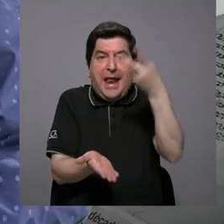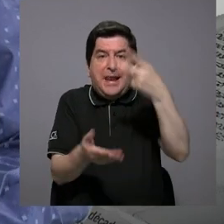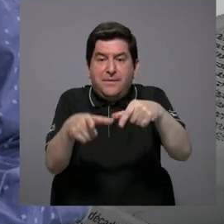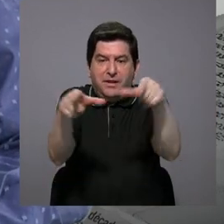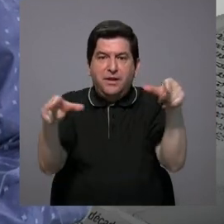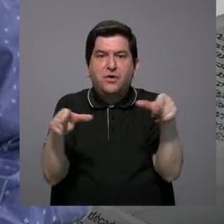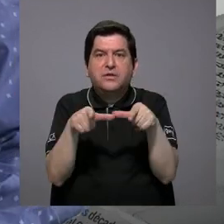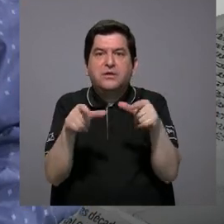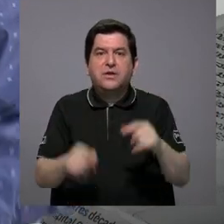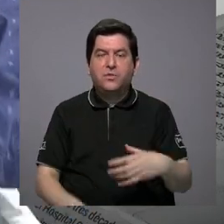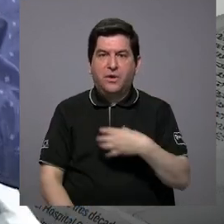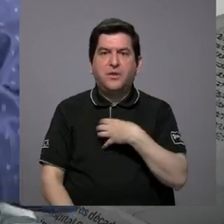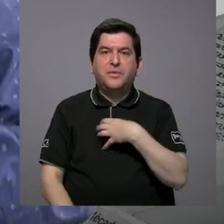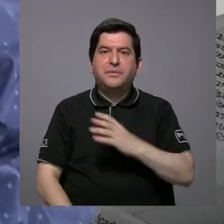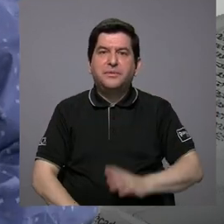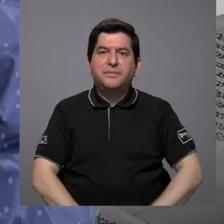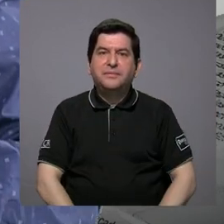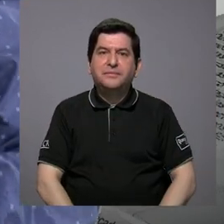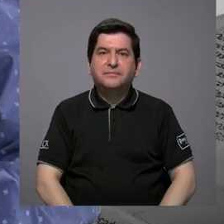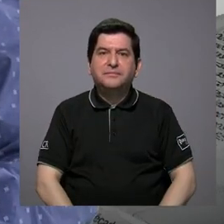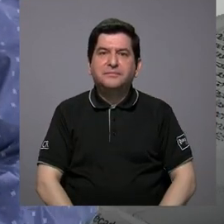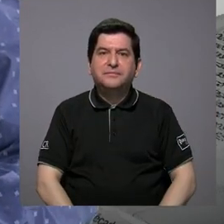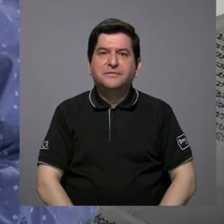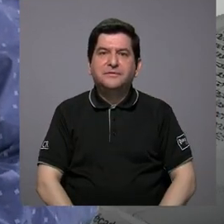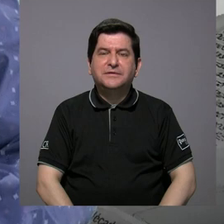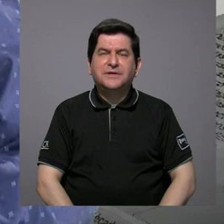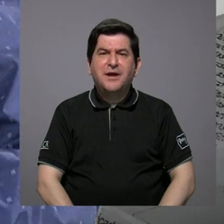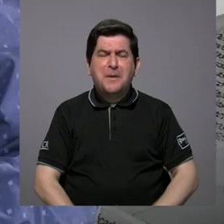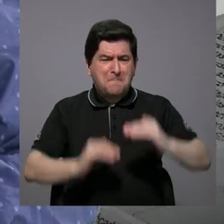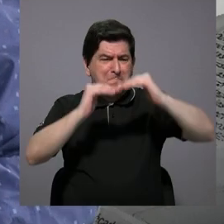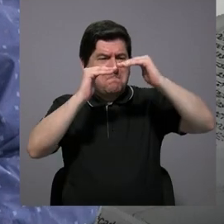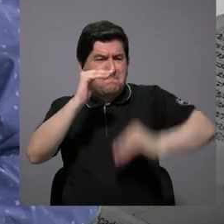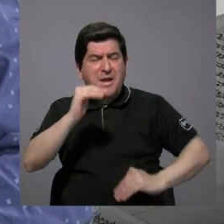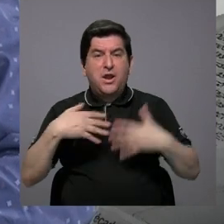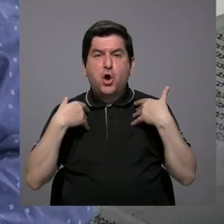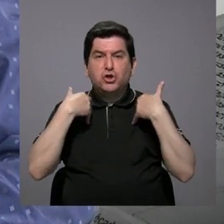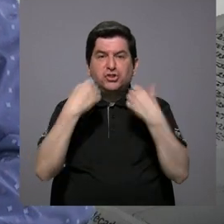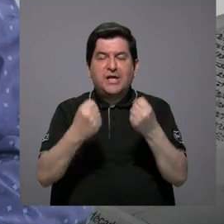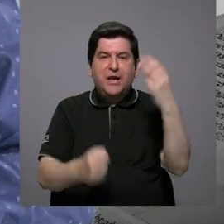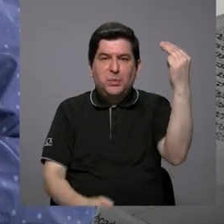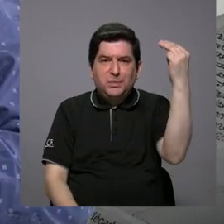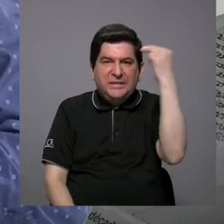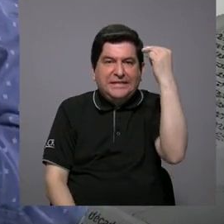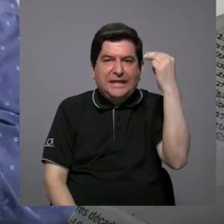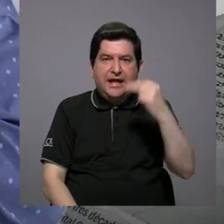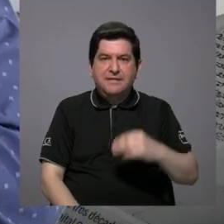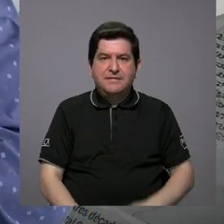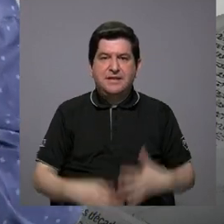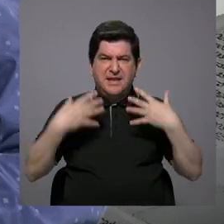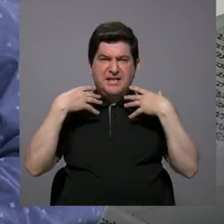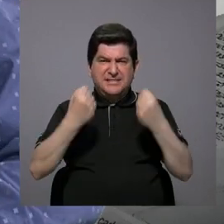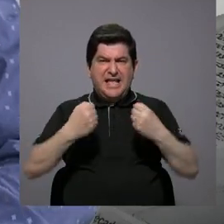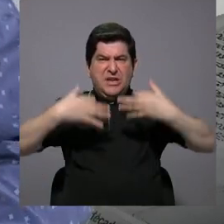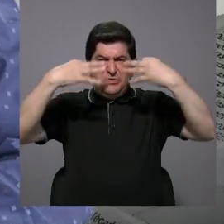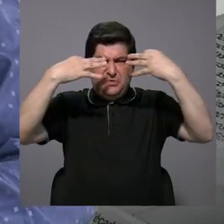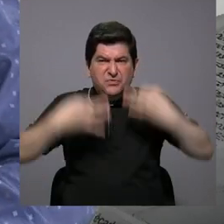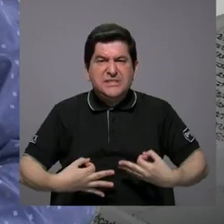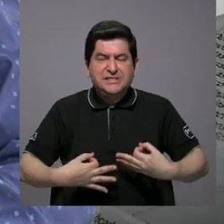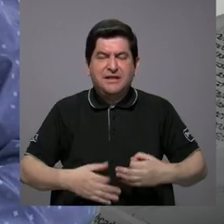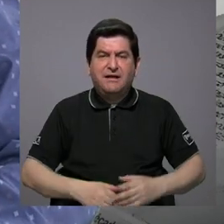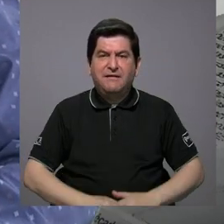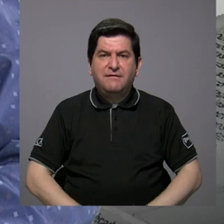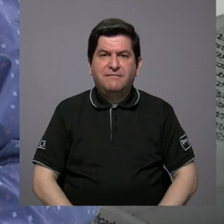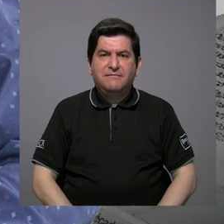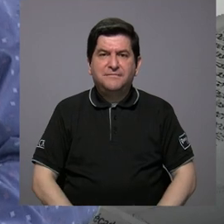propiedades? ¿En cuánto se les mejoró su salud mental, su salud física?